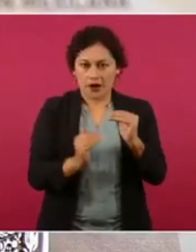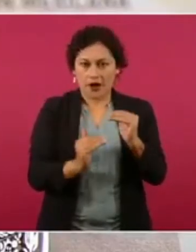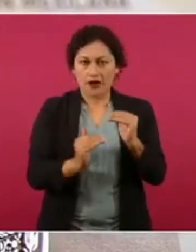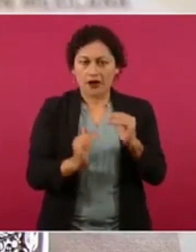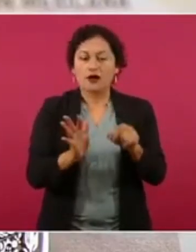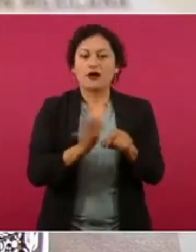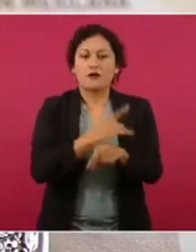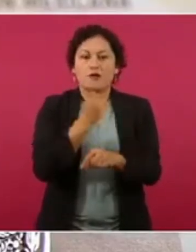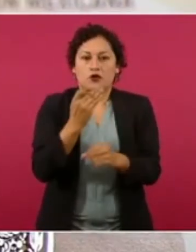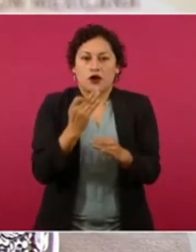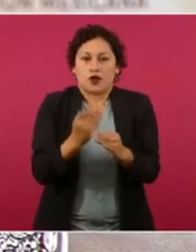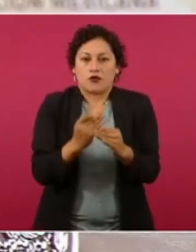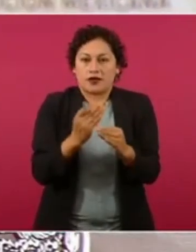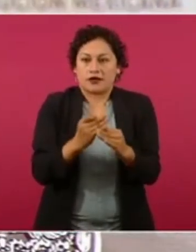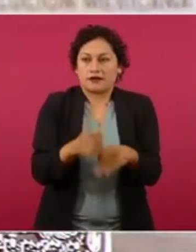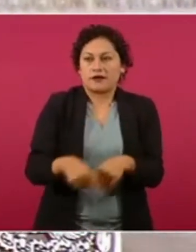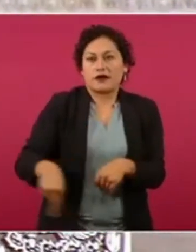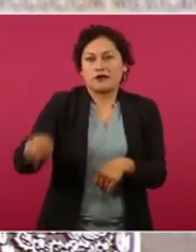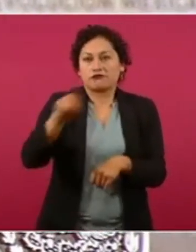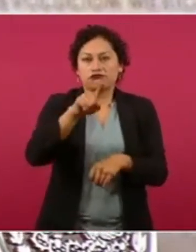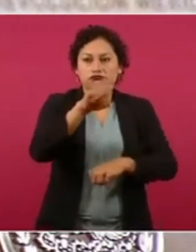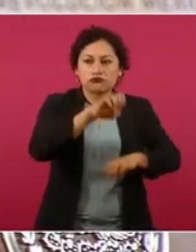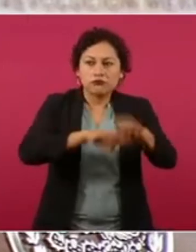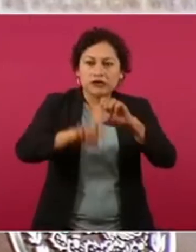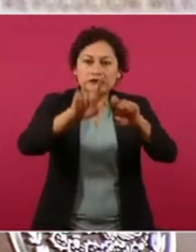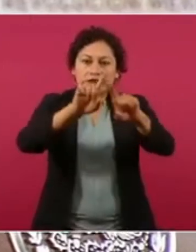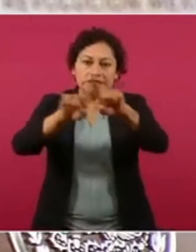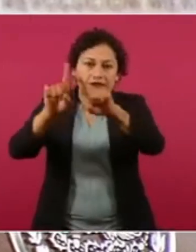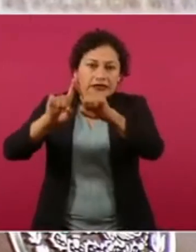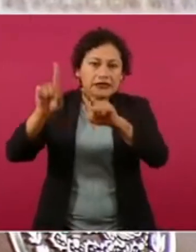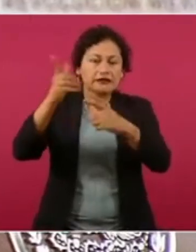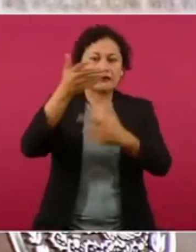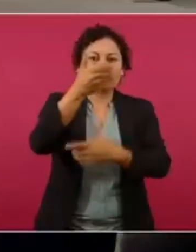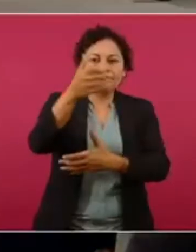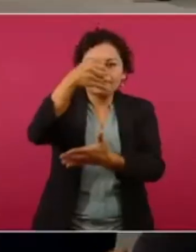acuerdo que tenemos con productores, distribuidores.